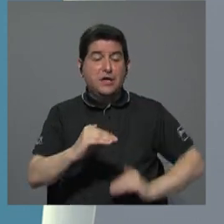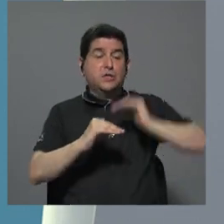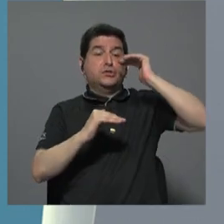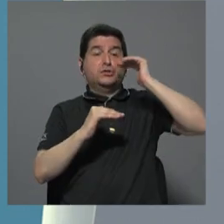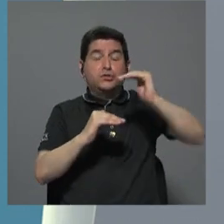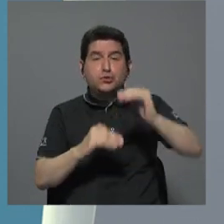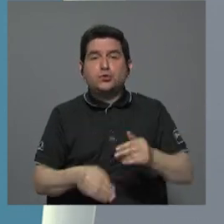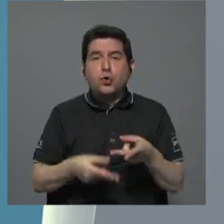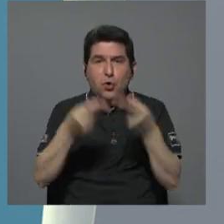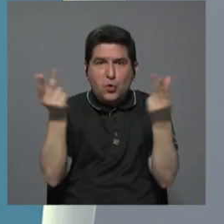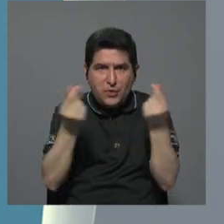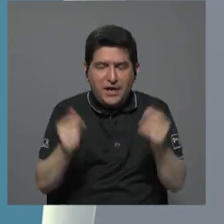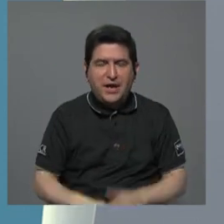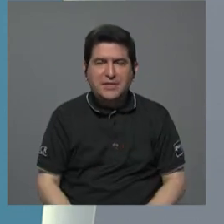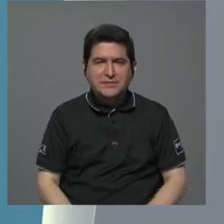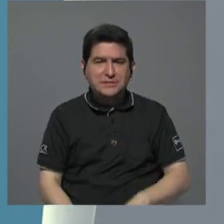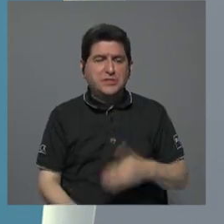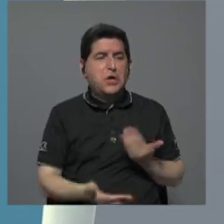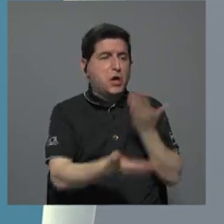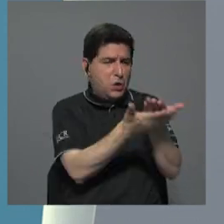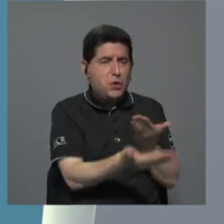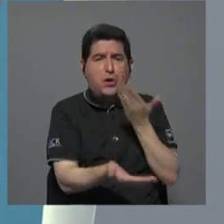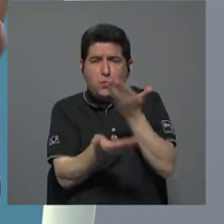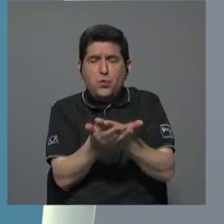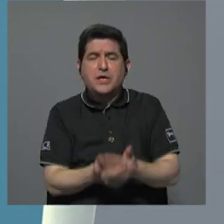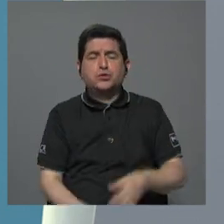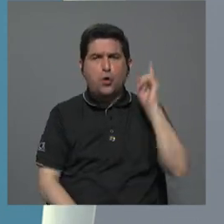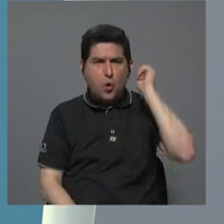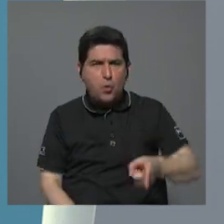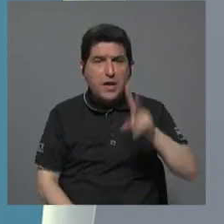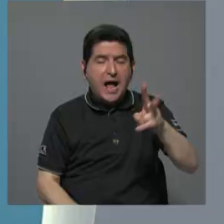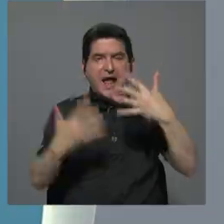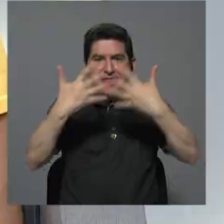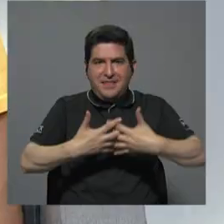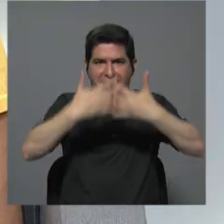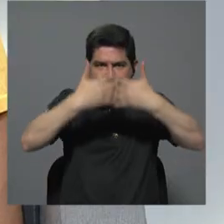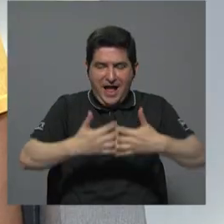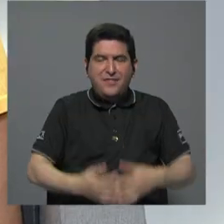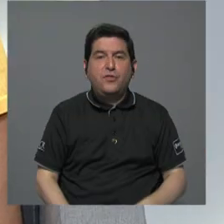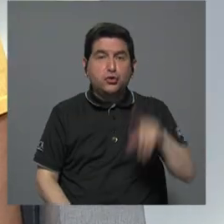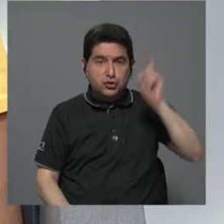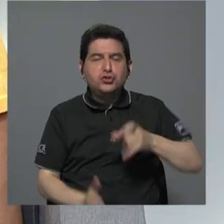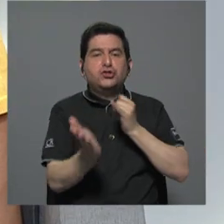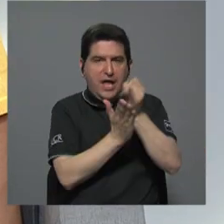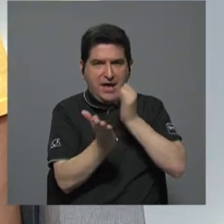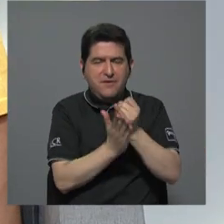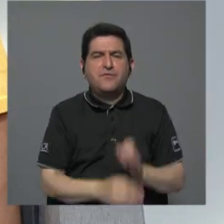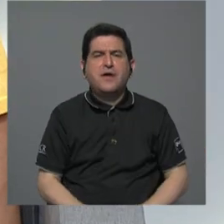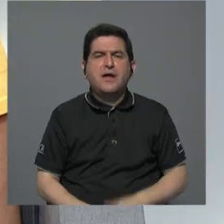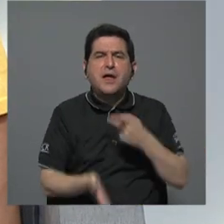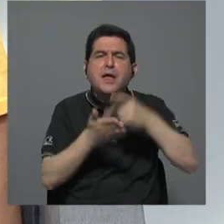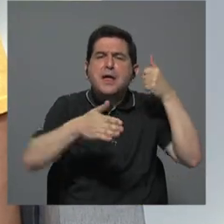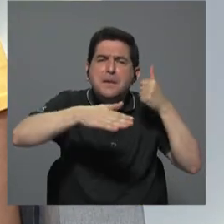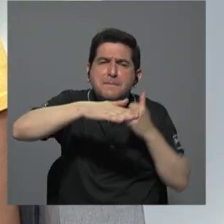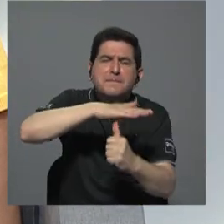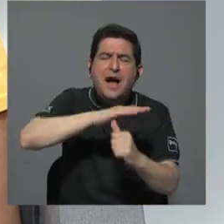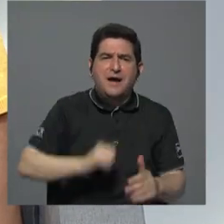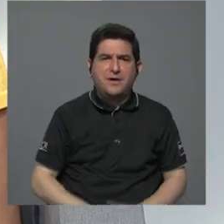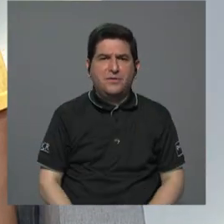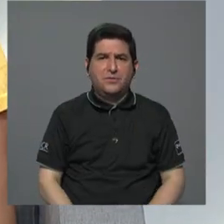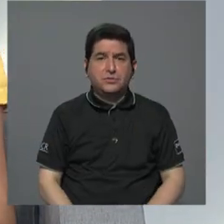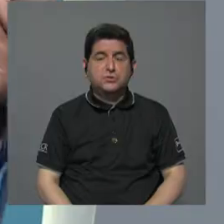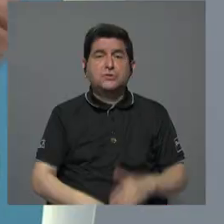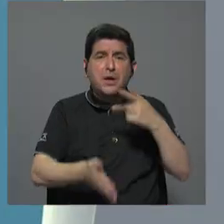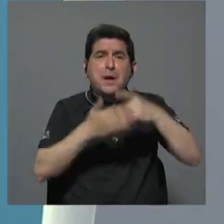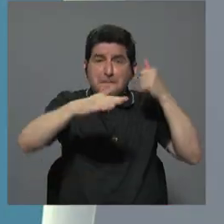obra y la adjudicación forzosa entre dos compañías, que es lo que aparenta ser esto, debe ser investigado. ¿Y los sobornos no son un Acuérdense que aquí hay